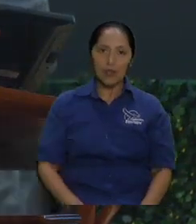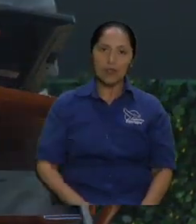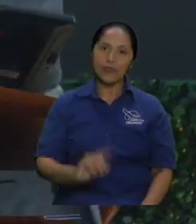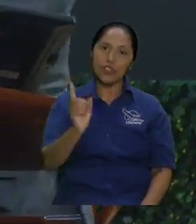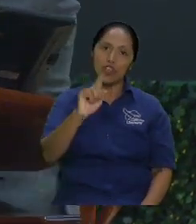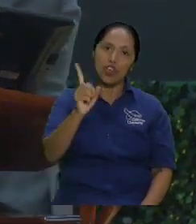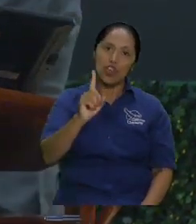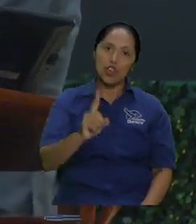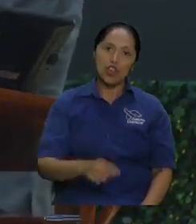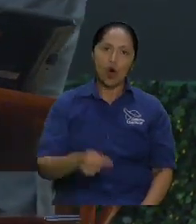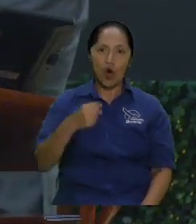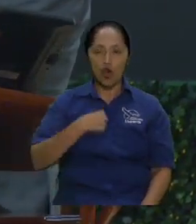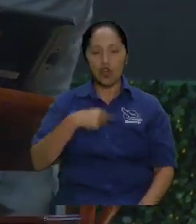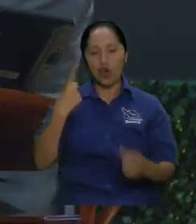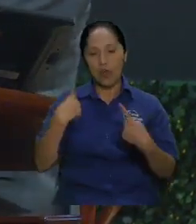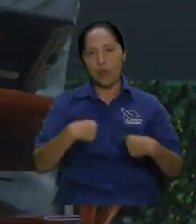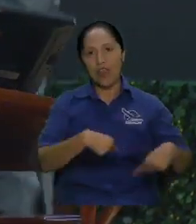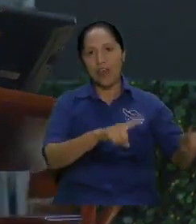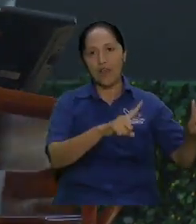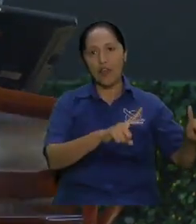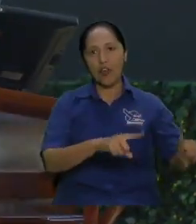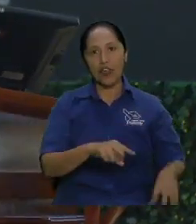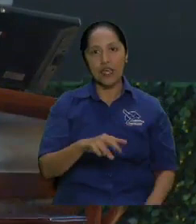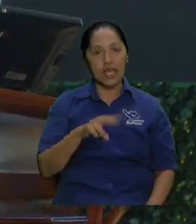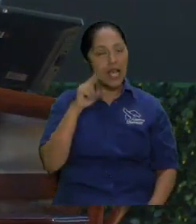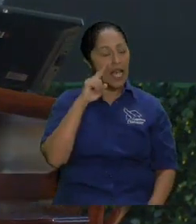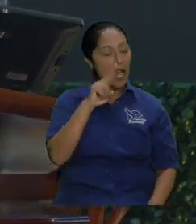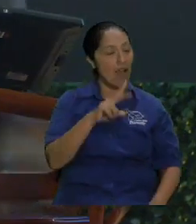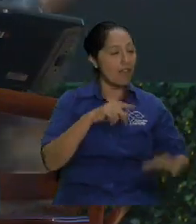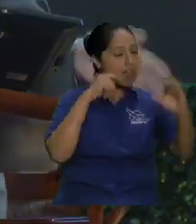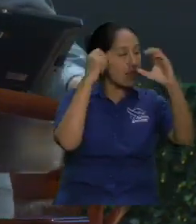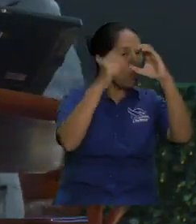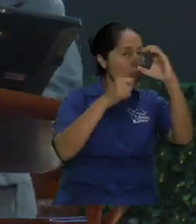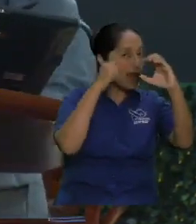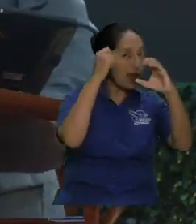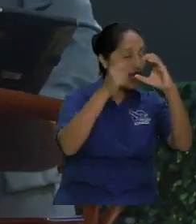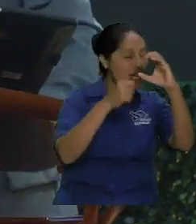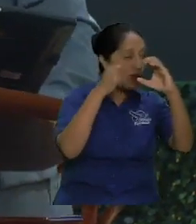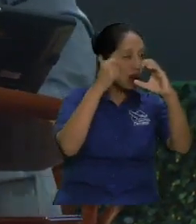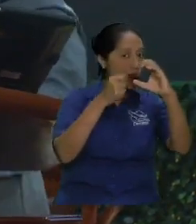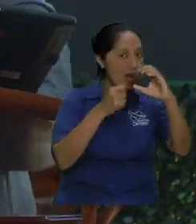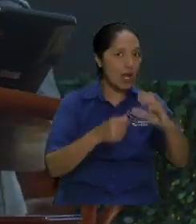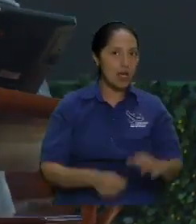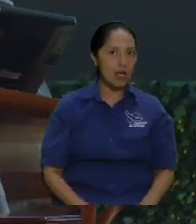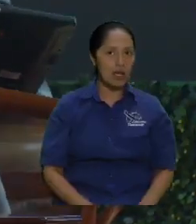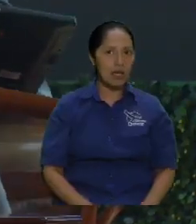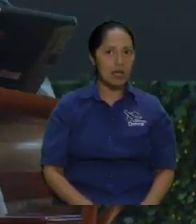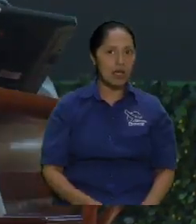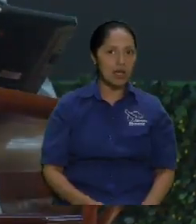cine que sale y todo amargado porque el final de la lica fue toda fea hermano